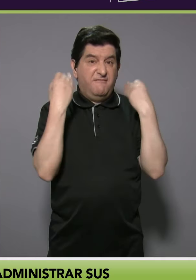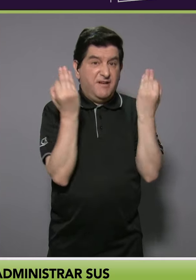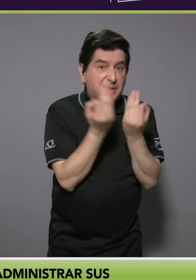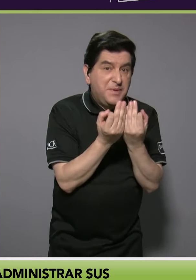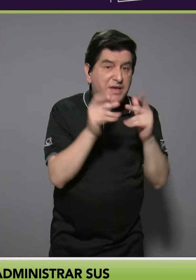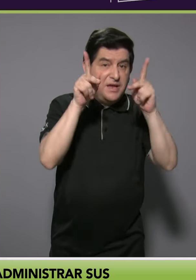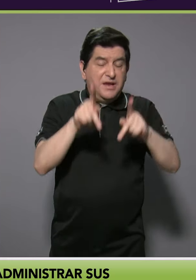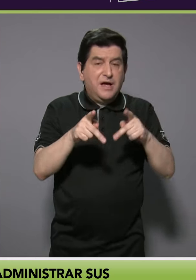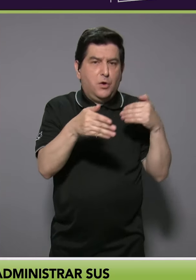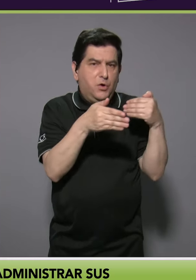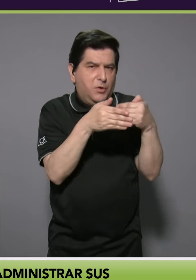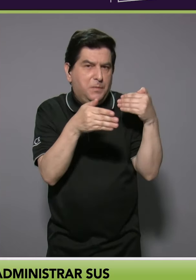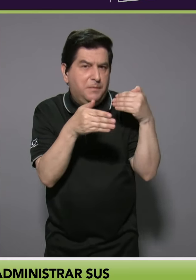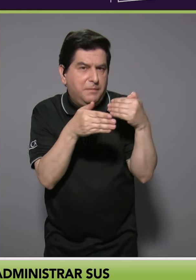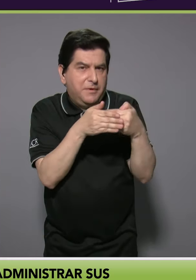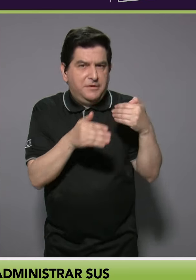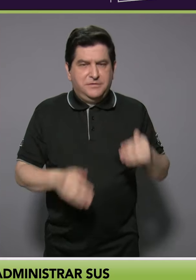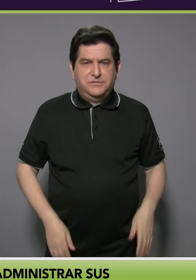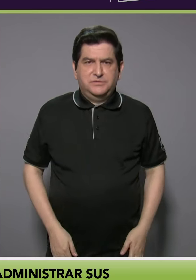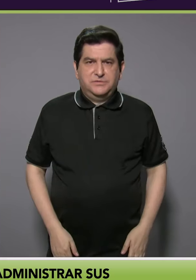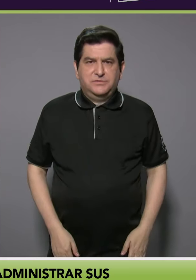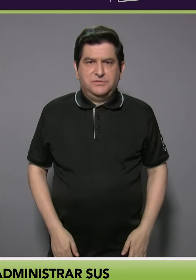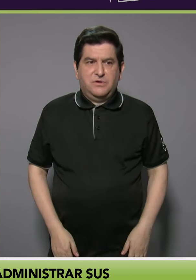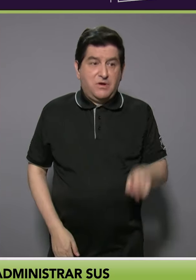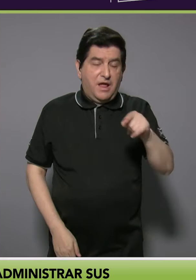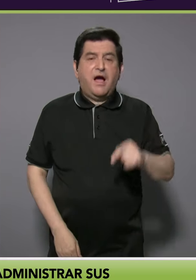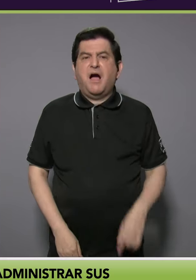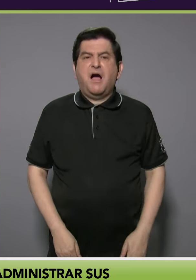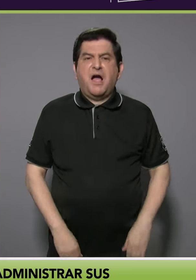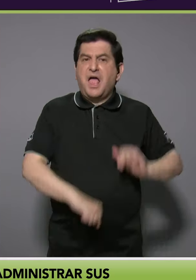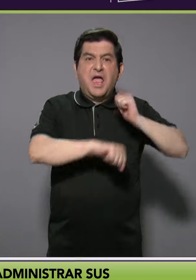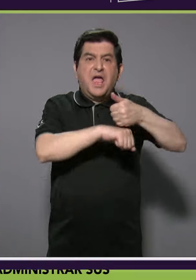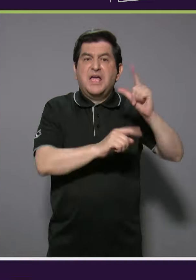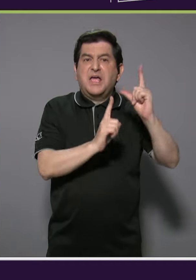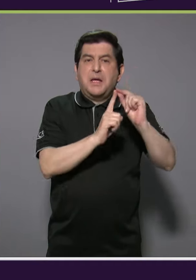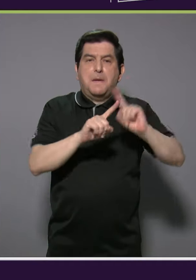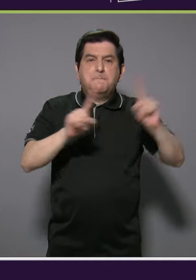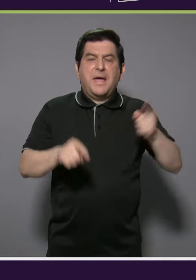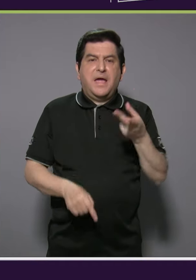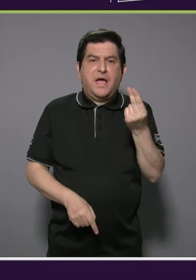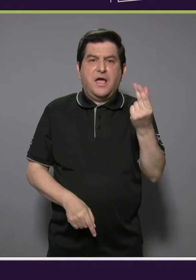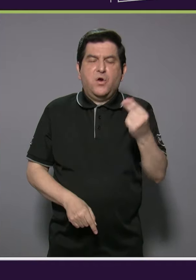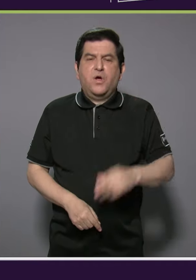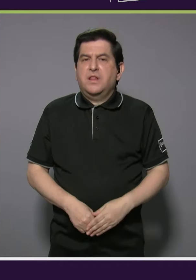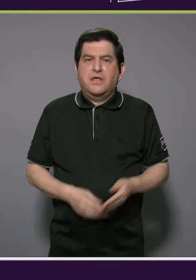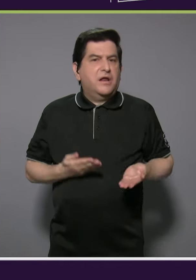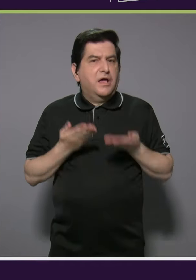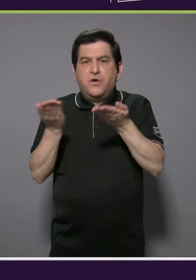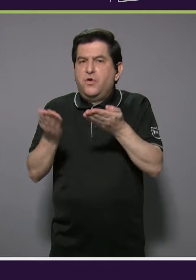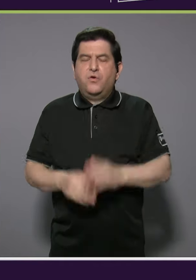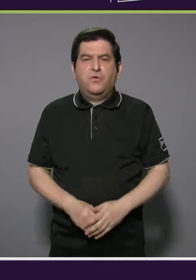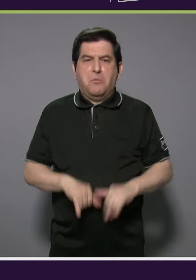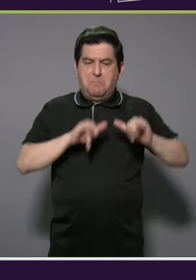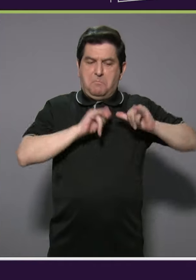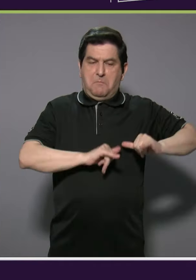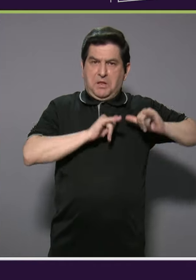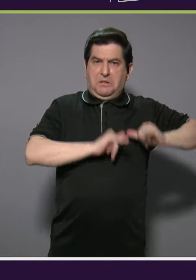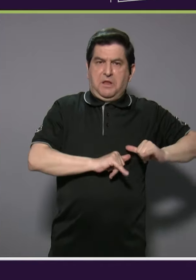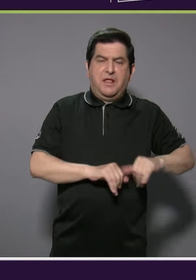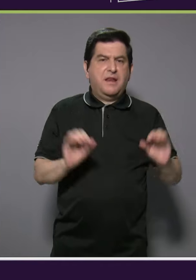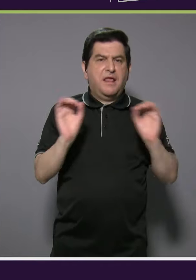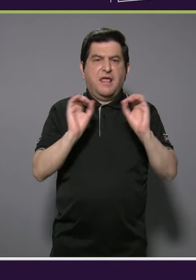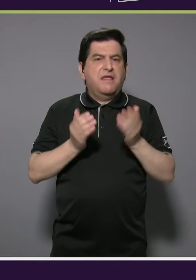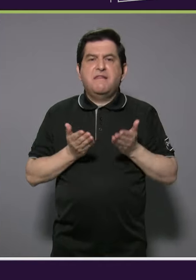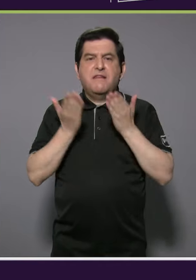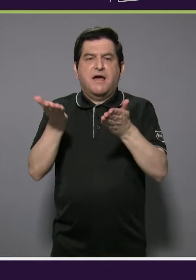o personas allegadas la ponen en alquiler y se dejan el dinero de ese alquiler y no le dan